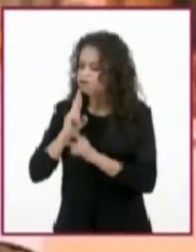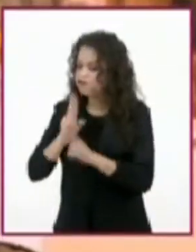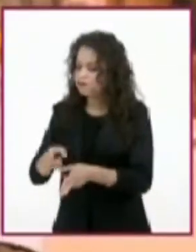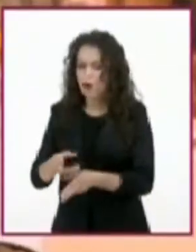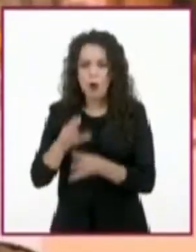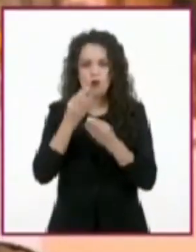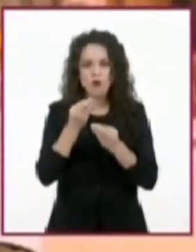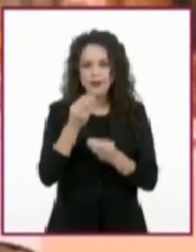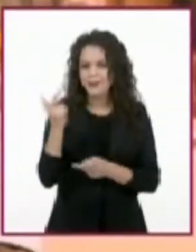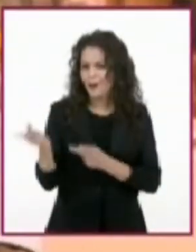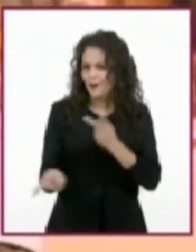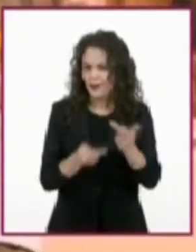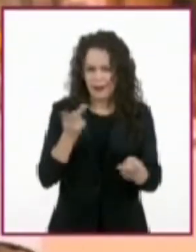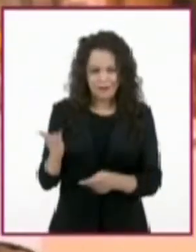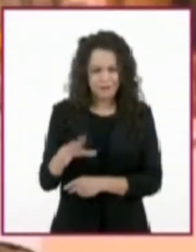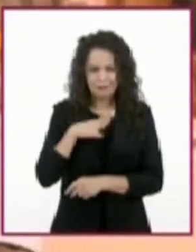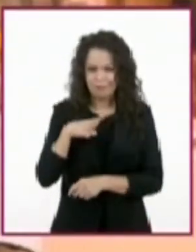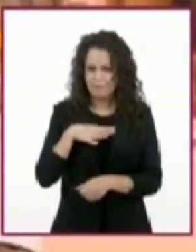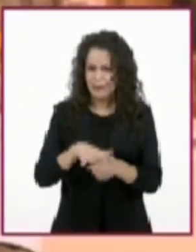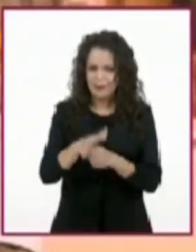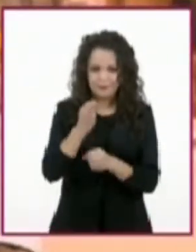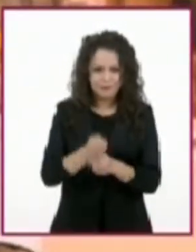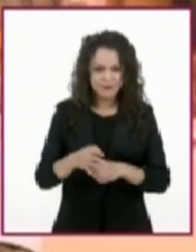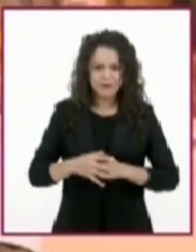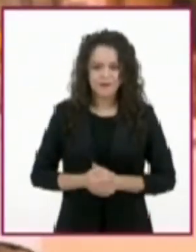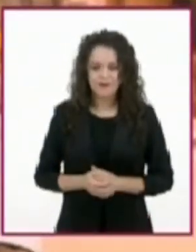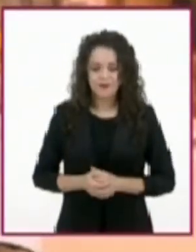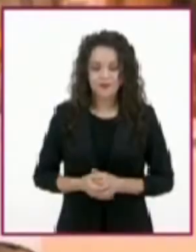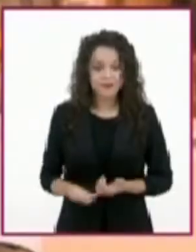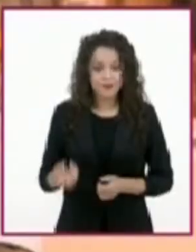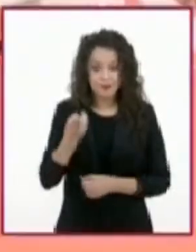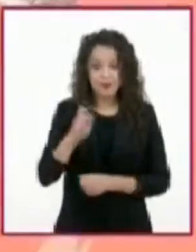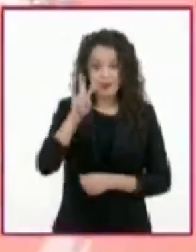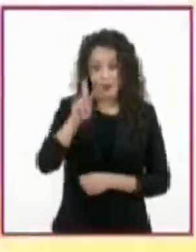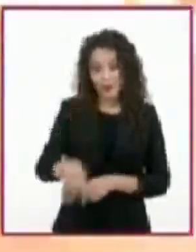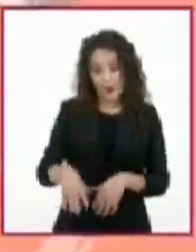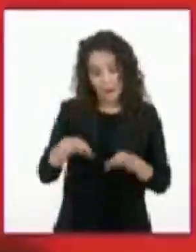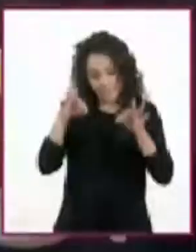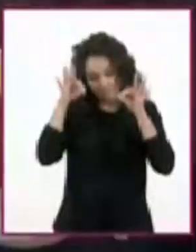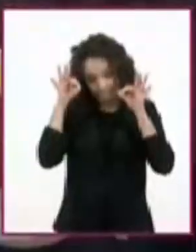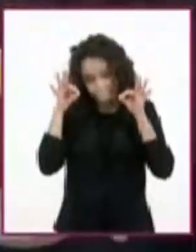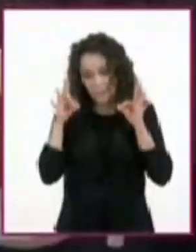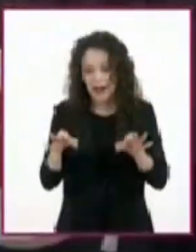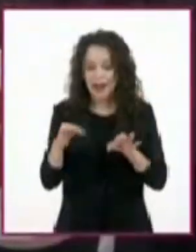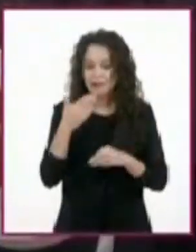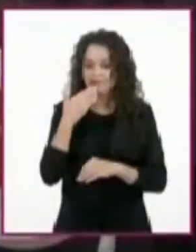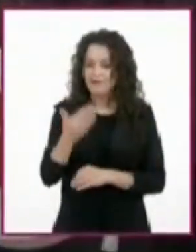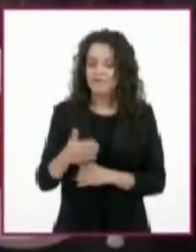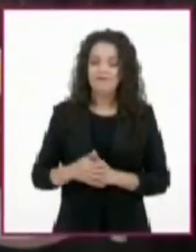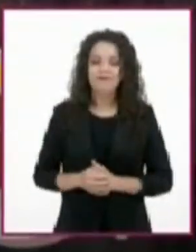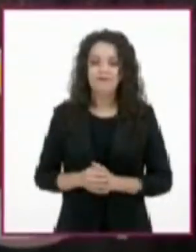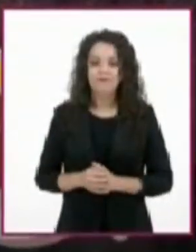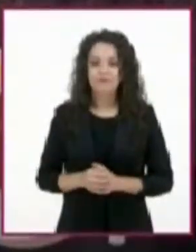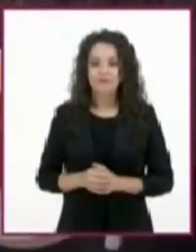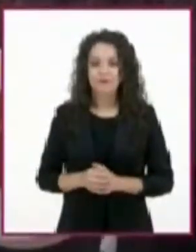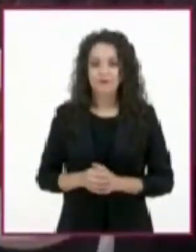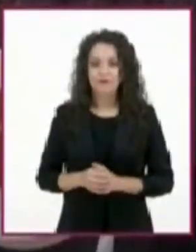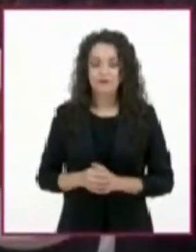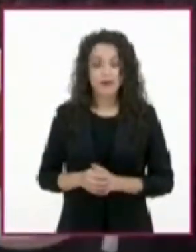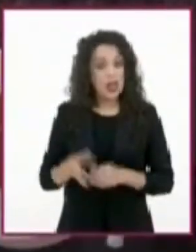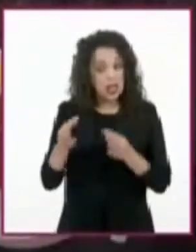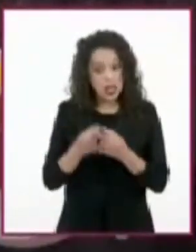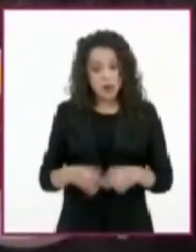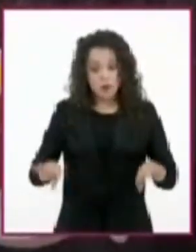preguntas. Esto va a estar muy bueno. Antes de comenzar con la receta, es